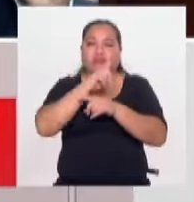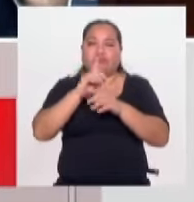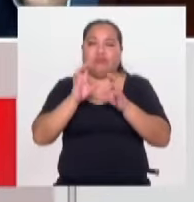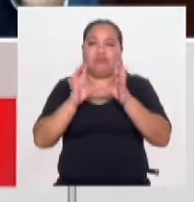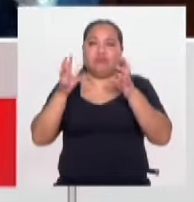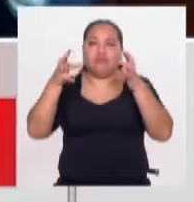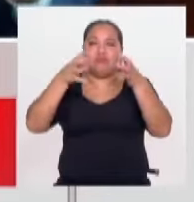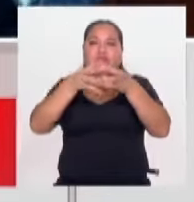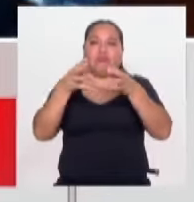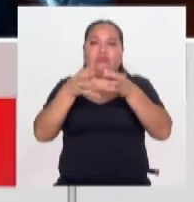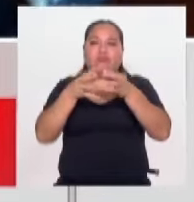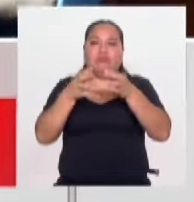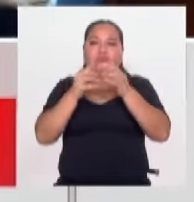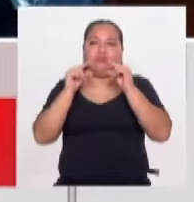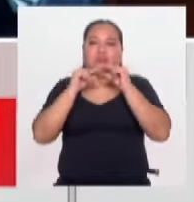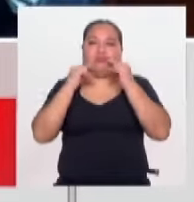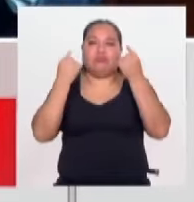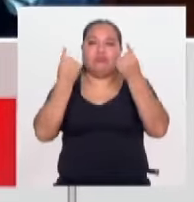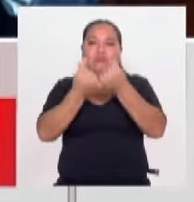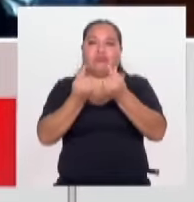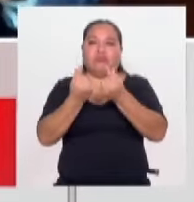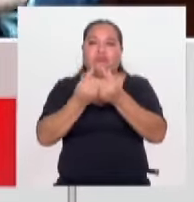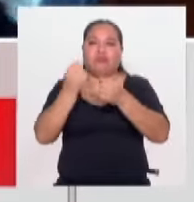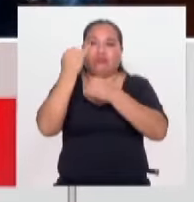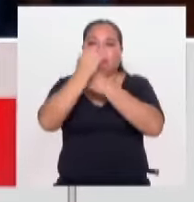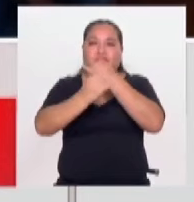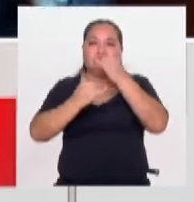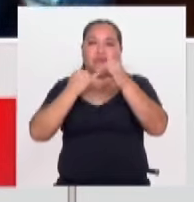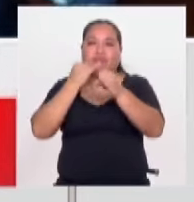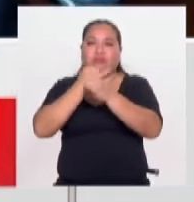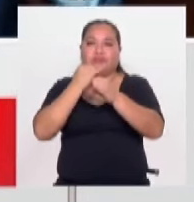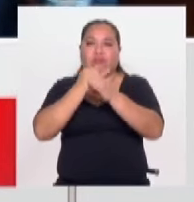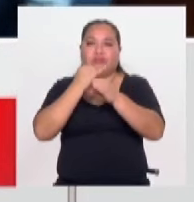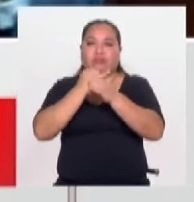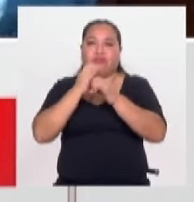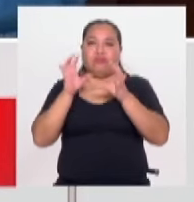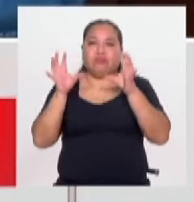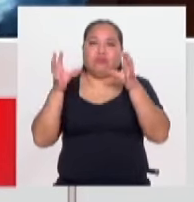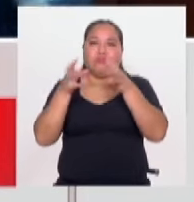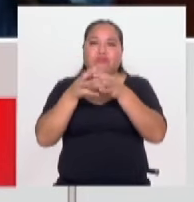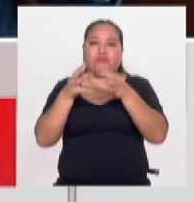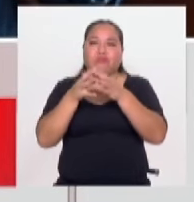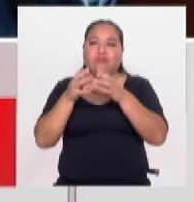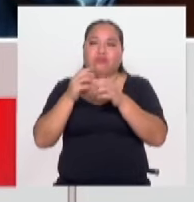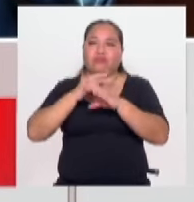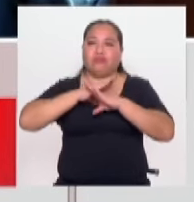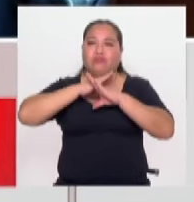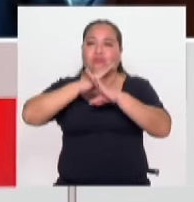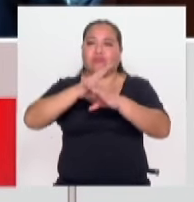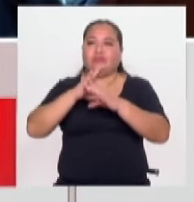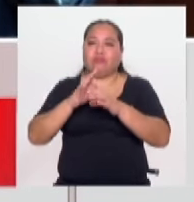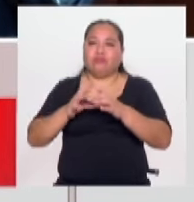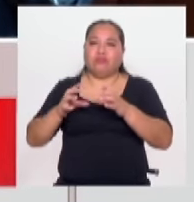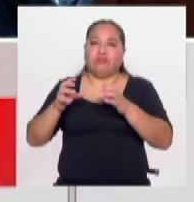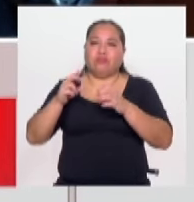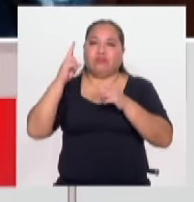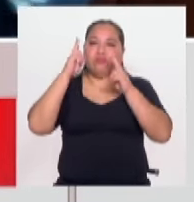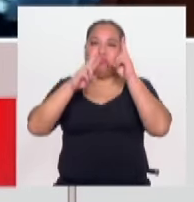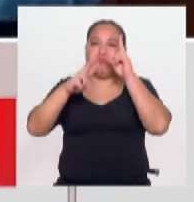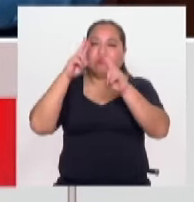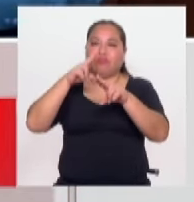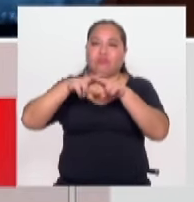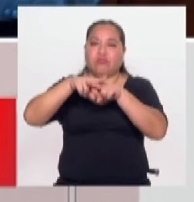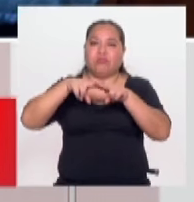internacionales que deben ser combatidas necesariamente en bloque, en conjunto. Mire usted también de Aragua, por ejemplo.